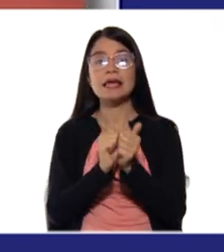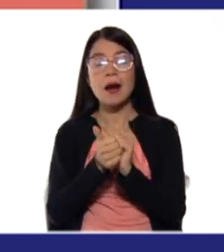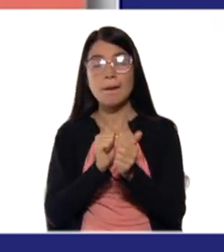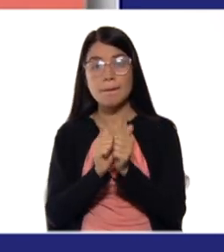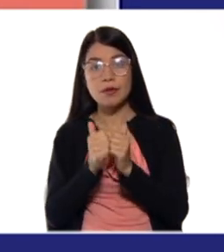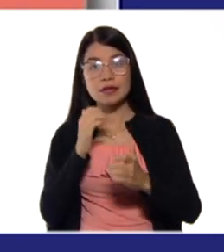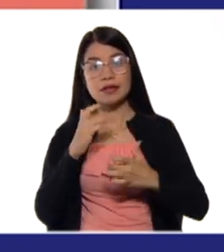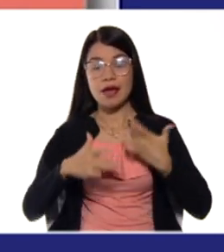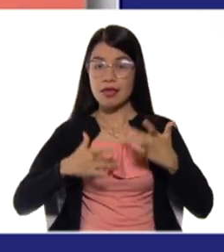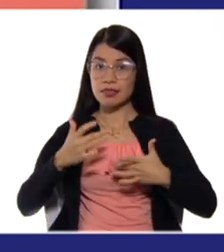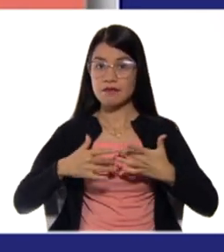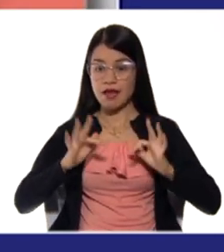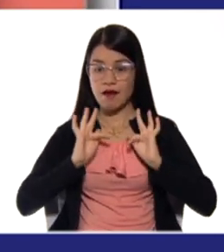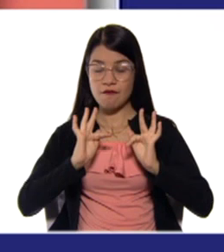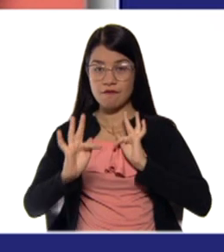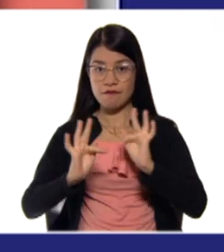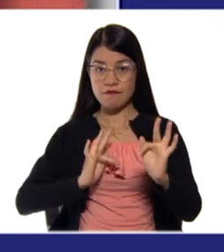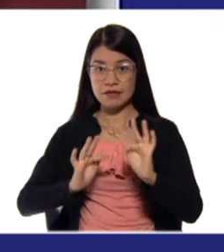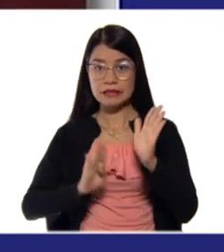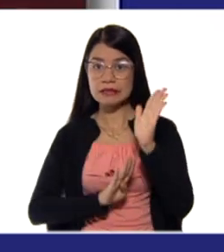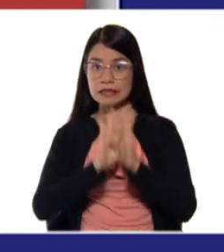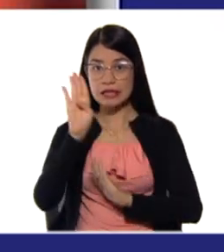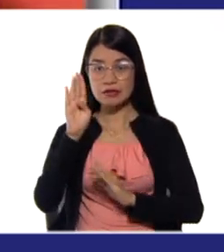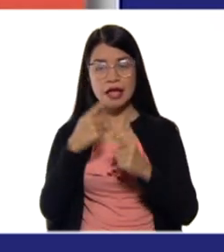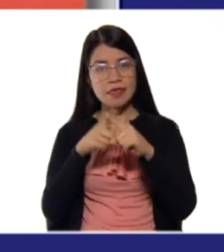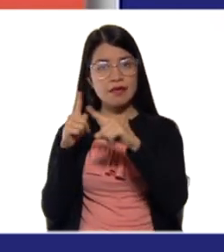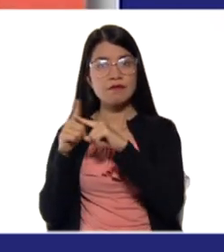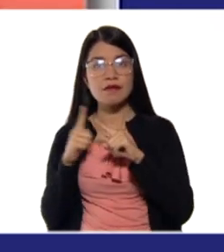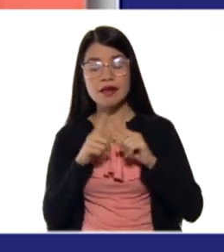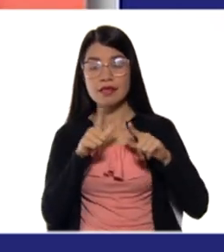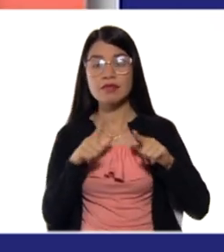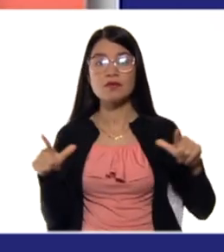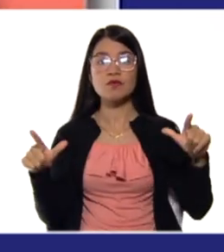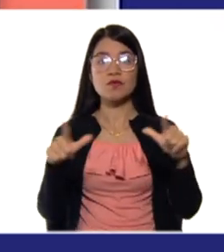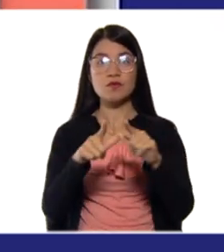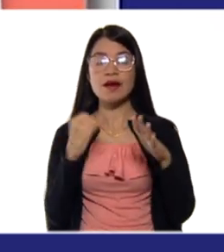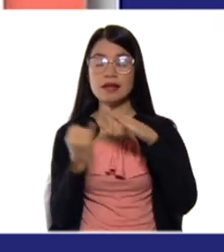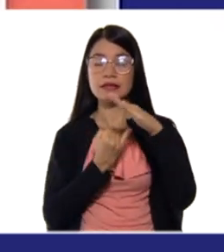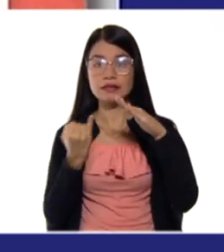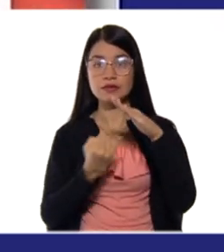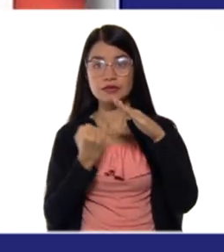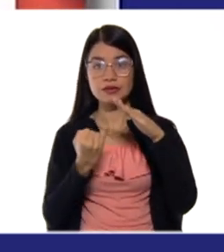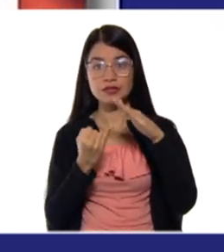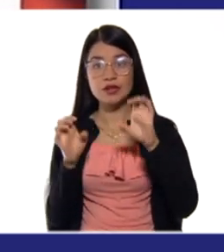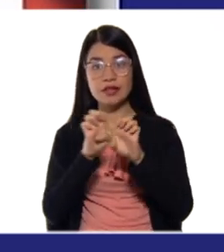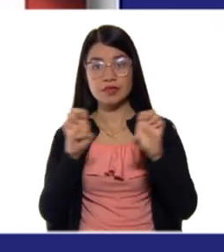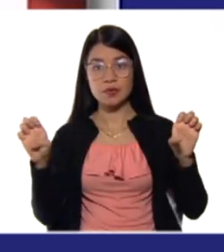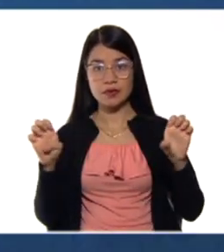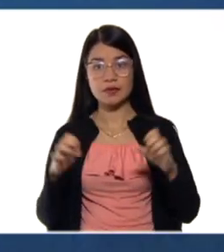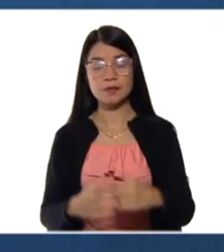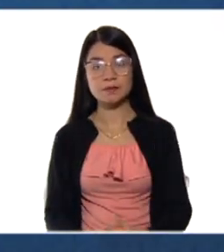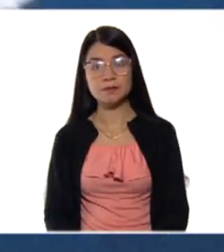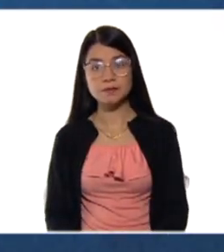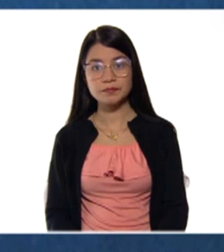actividades físicas que se desarrollan en diferentes espacios e instituciones educativas.